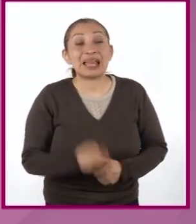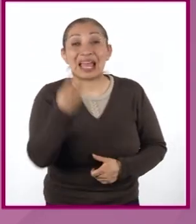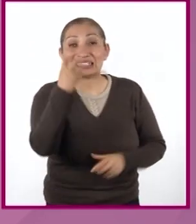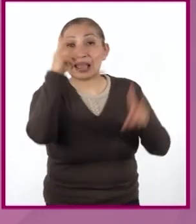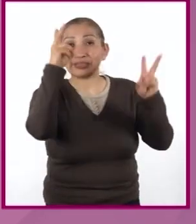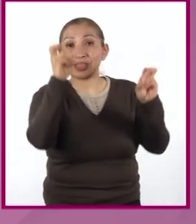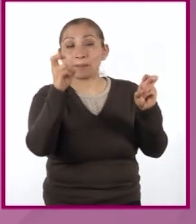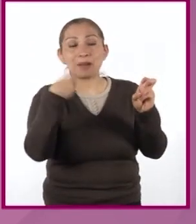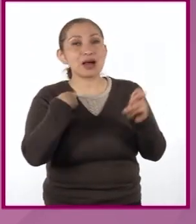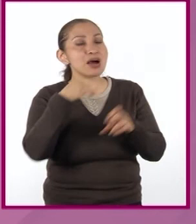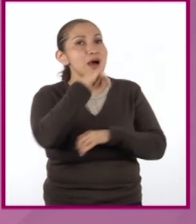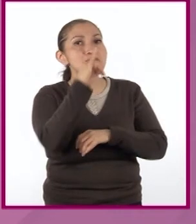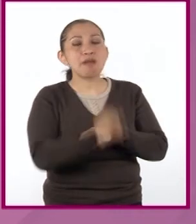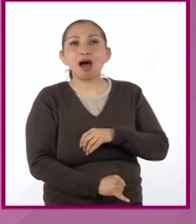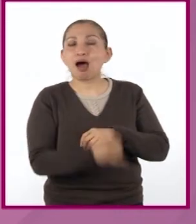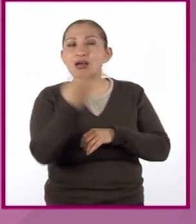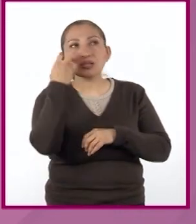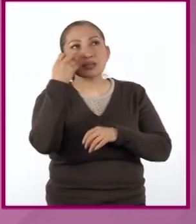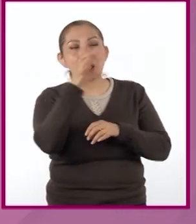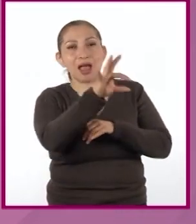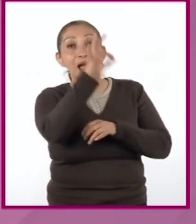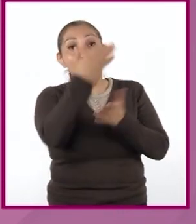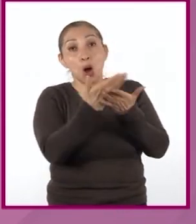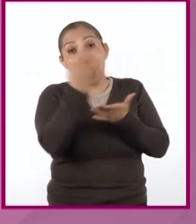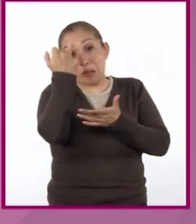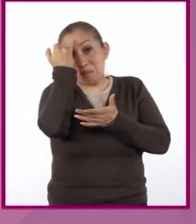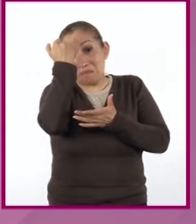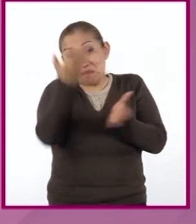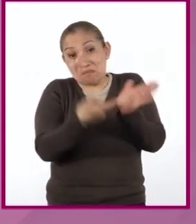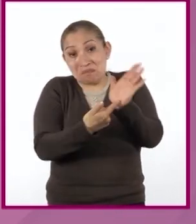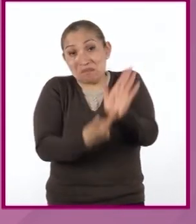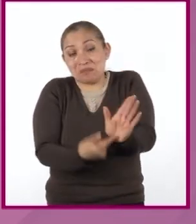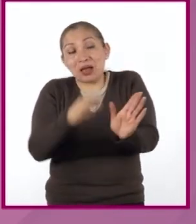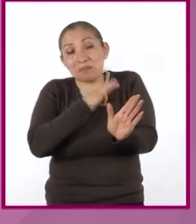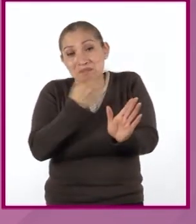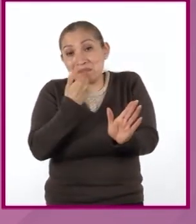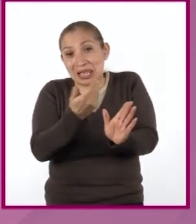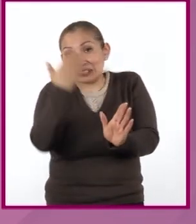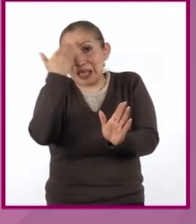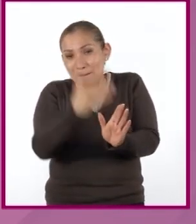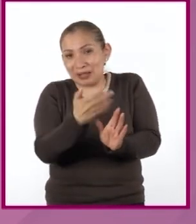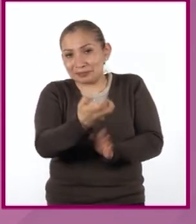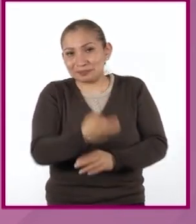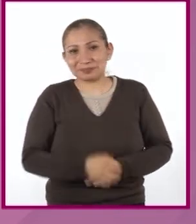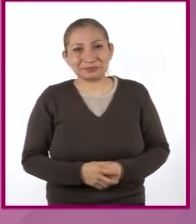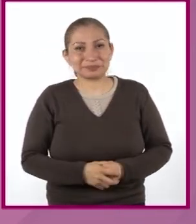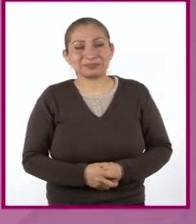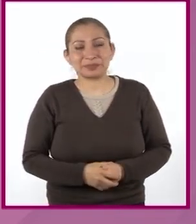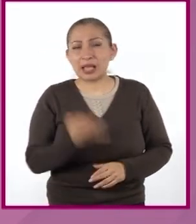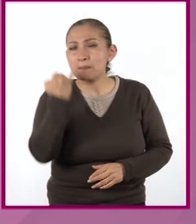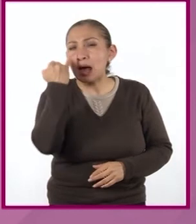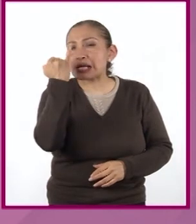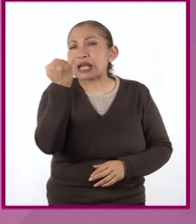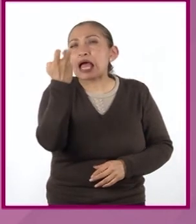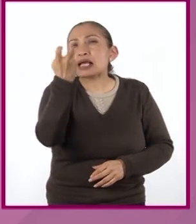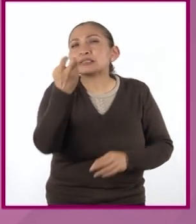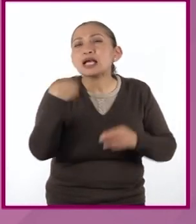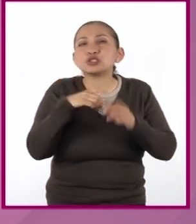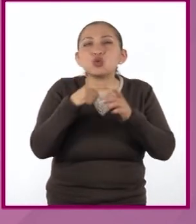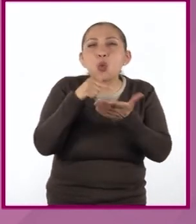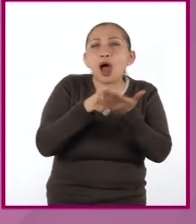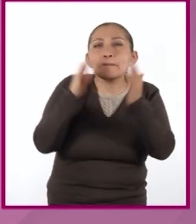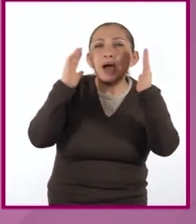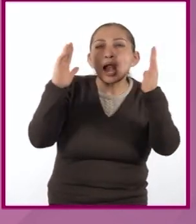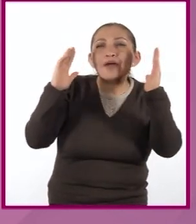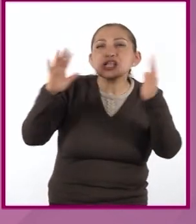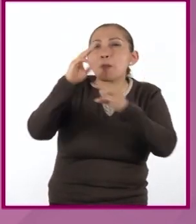tema no se me había ocurrido, pero ahora que lo propuso, me parece que es bueno saber de ello. Imaginar esas maravillas